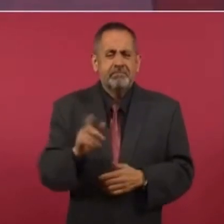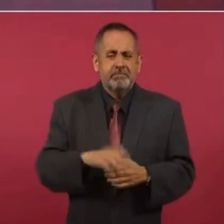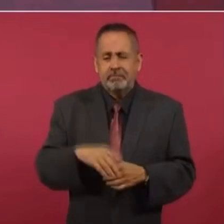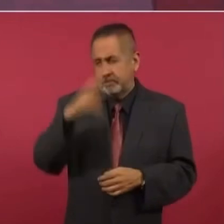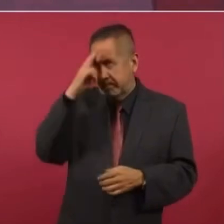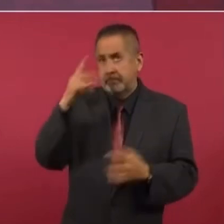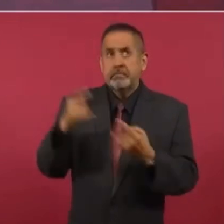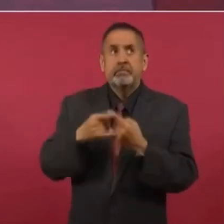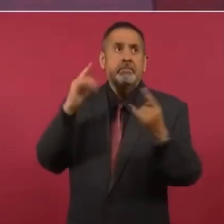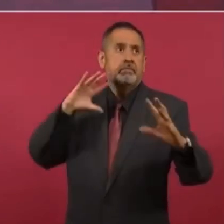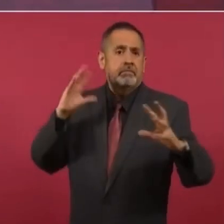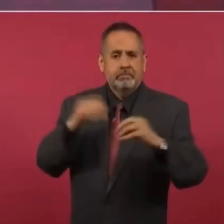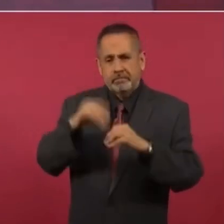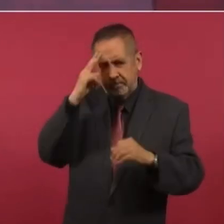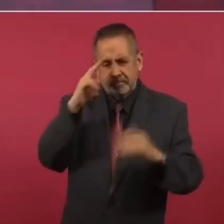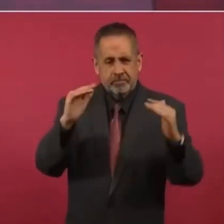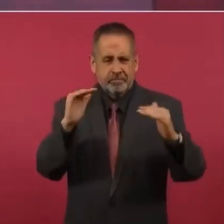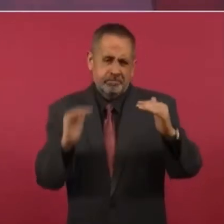México?